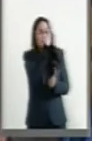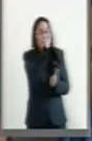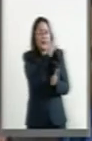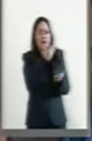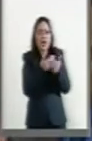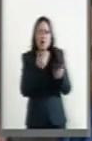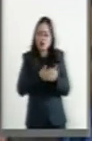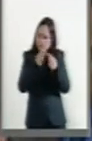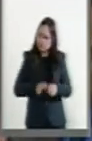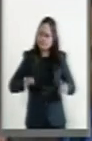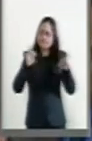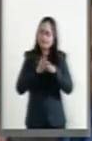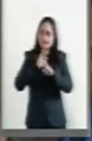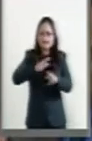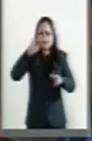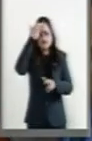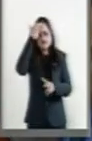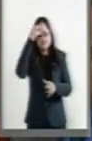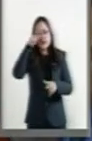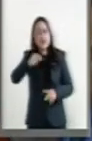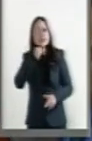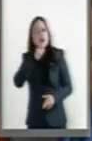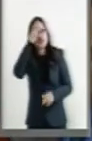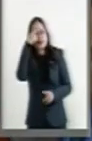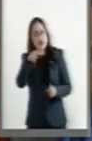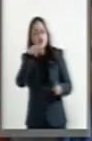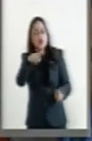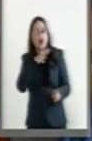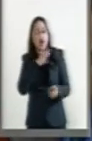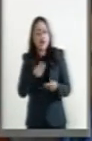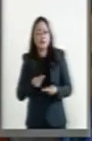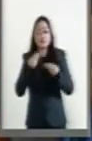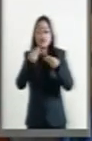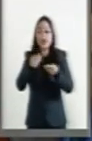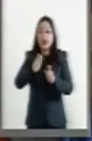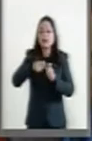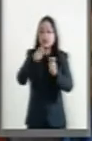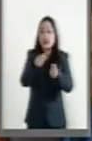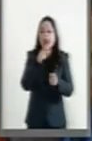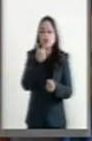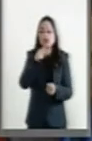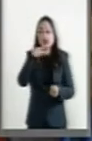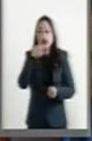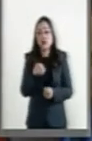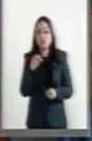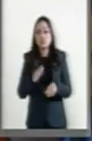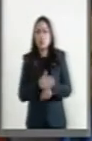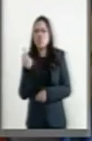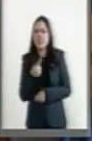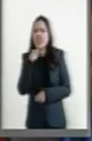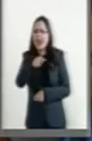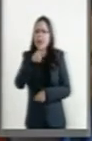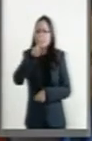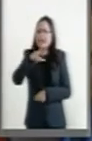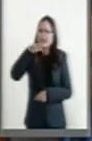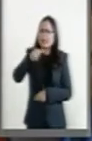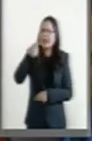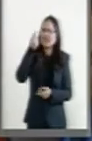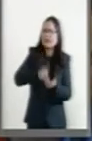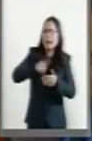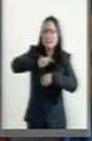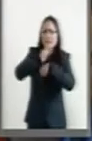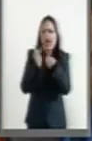como es. El reconocimiento que el Senado de la República le hará a Gonzalo Rivas es porque es una víctima del desorden